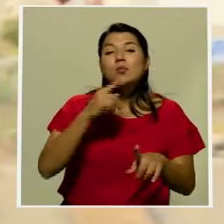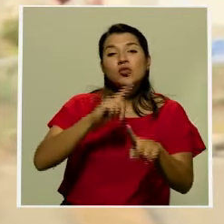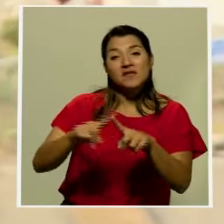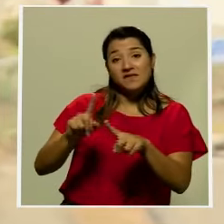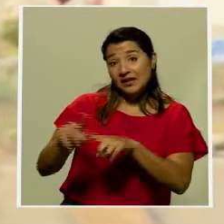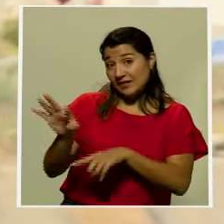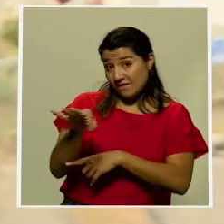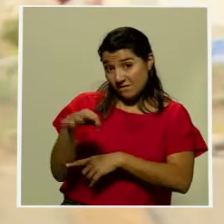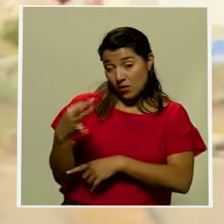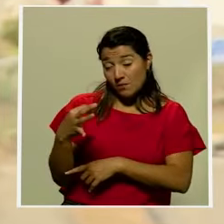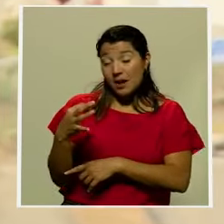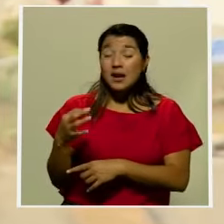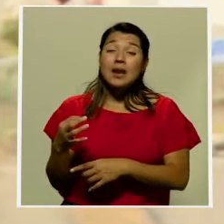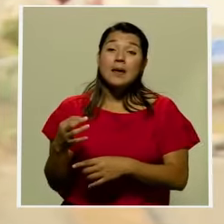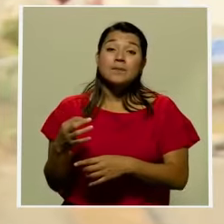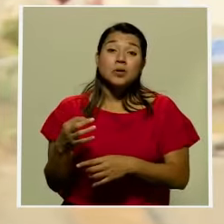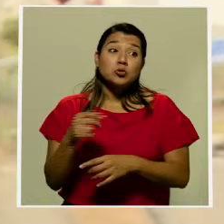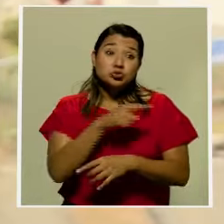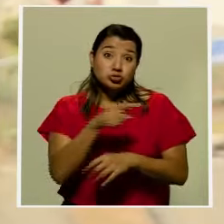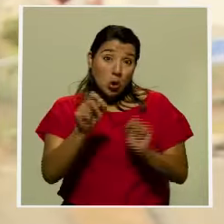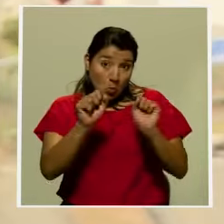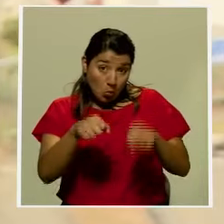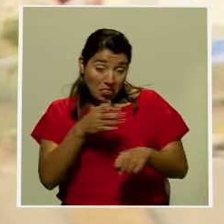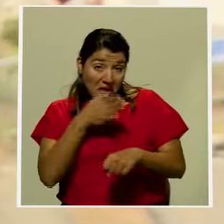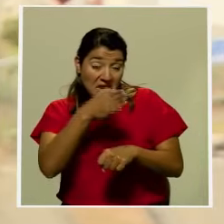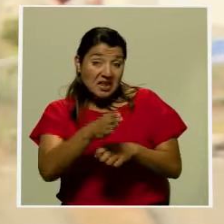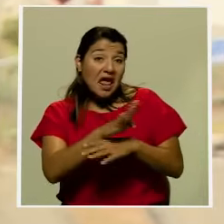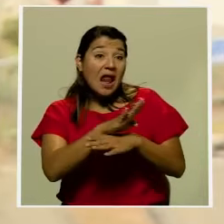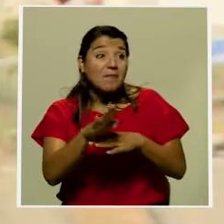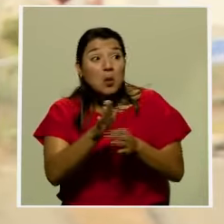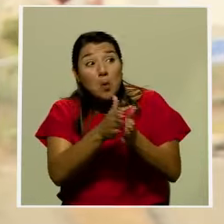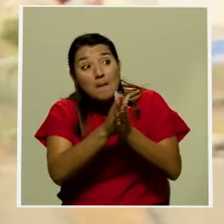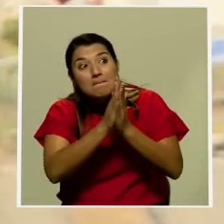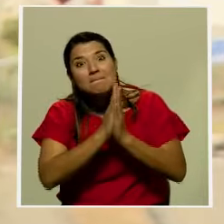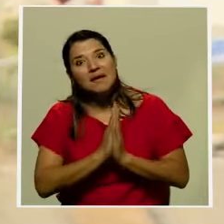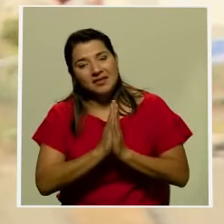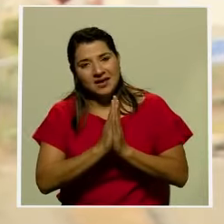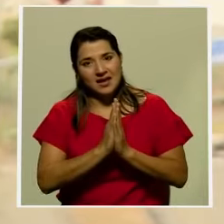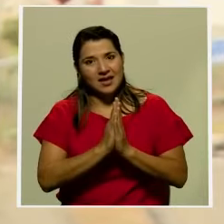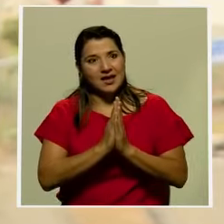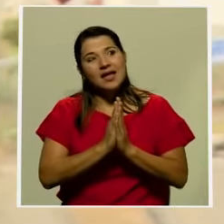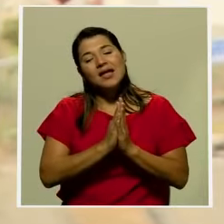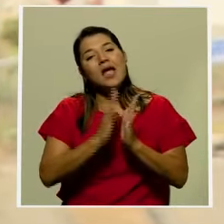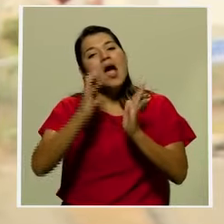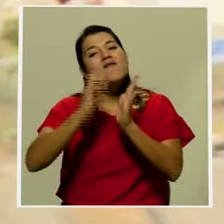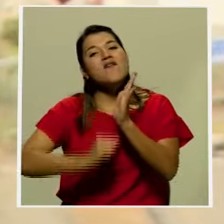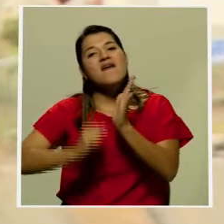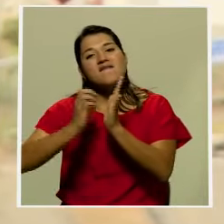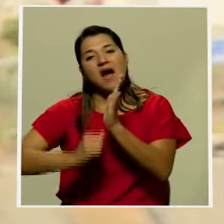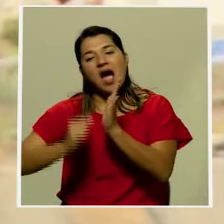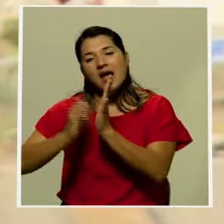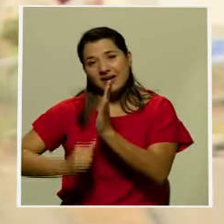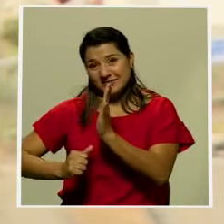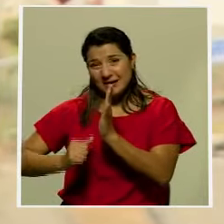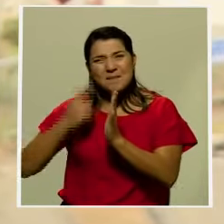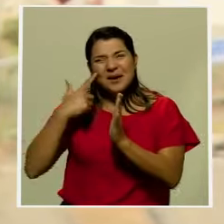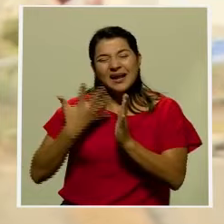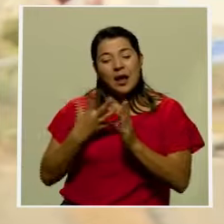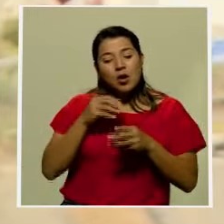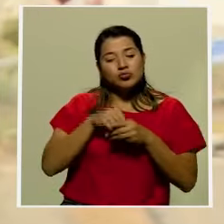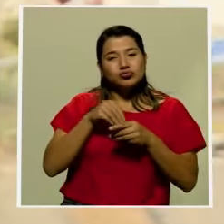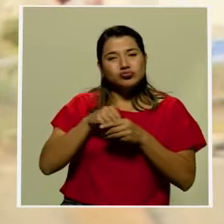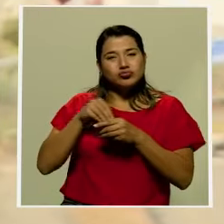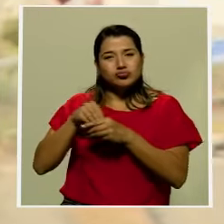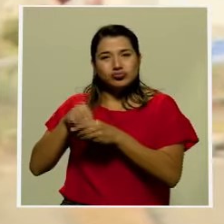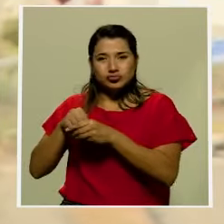recomendable es solicitar a alguna entidad financiera una deducción automática de nuestro salario. Eso nos permite que nosotros no veamos